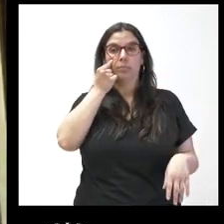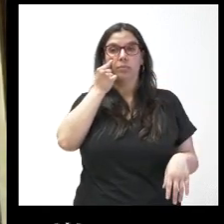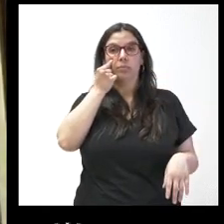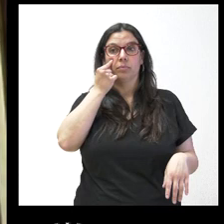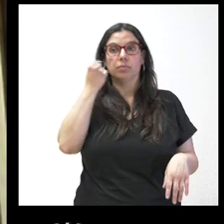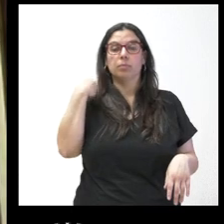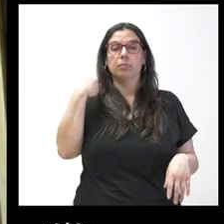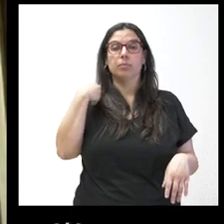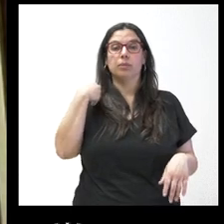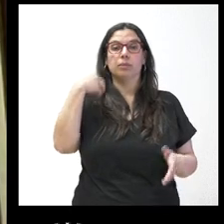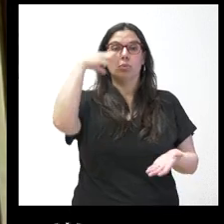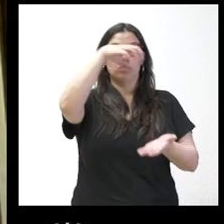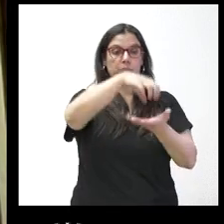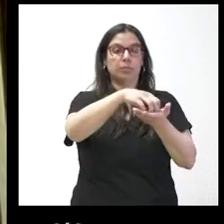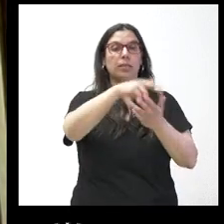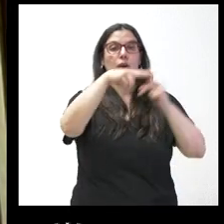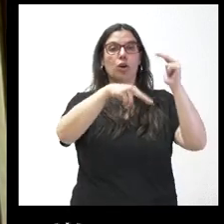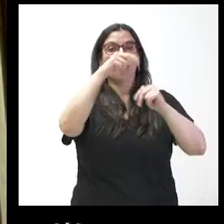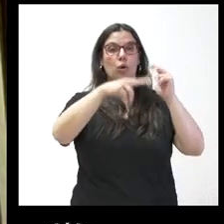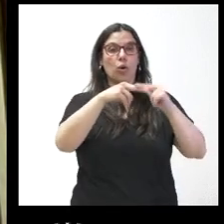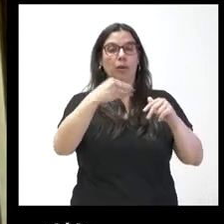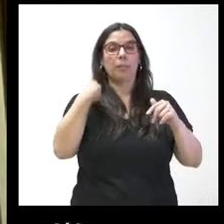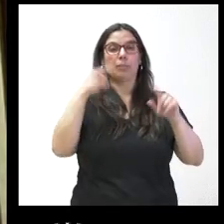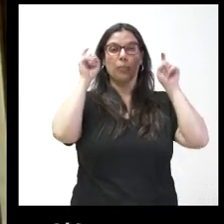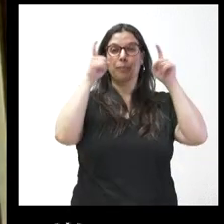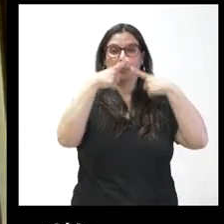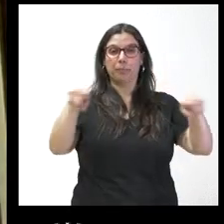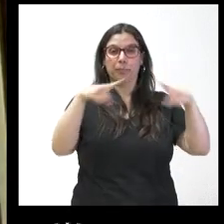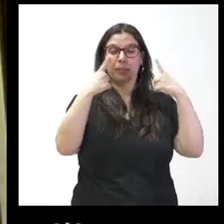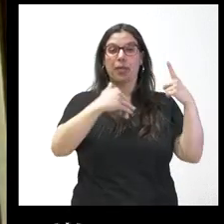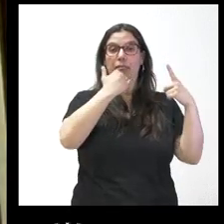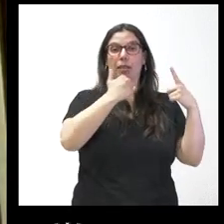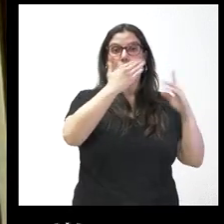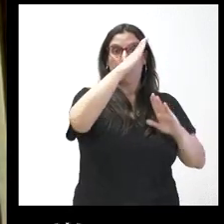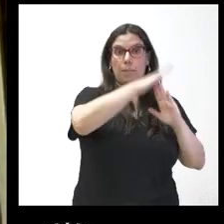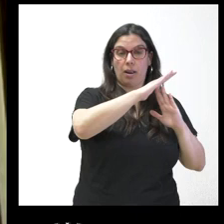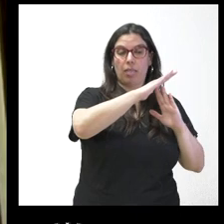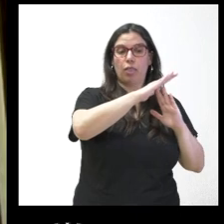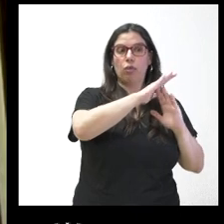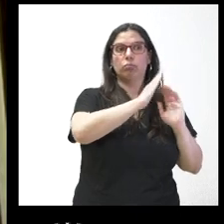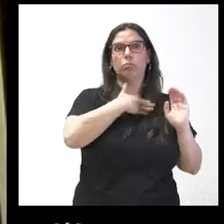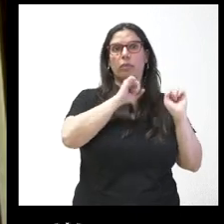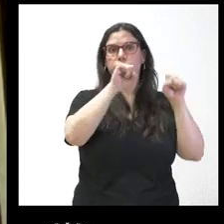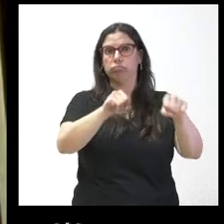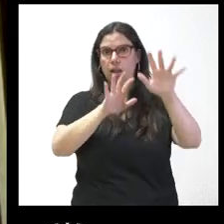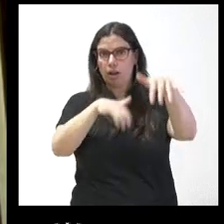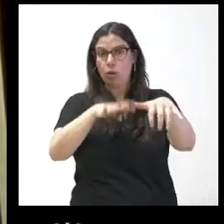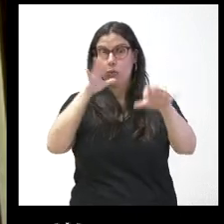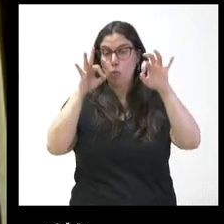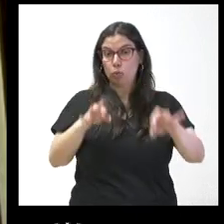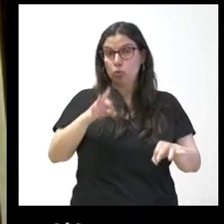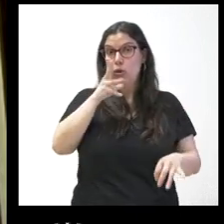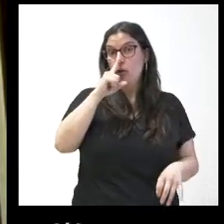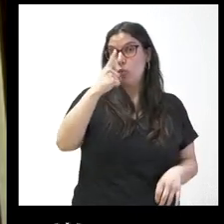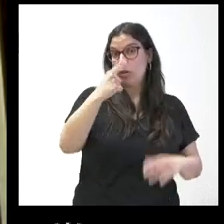conservatorio de Zamora bueno pues el reflejo que eso pueda tener también en León donde hace ya más de un año se cumple ahora mismo a estas alturas